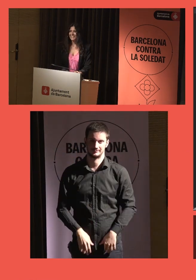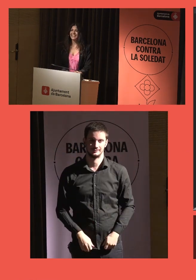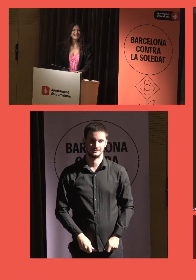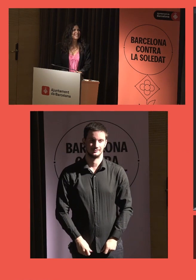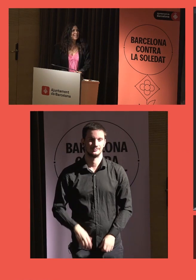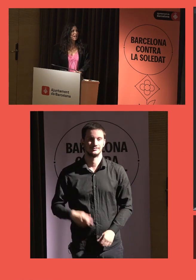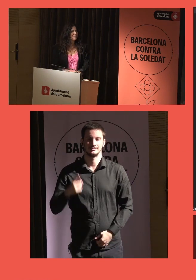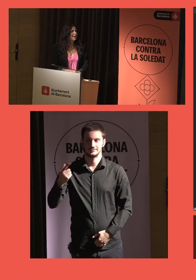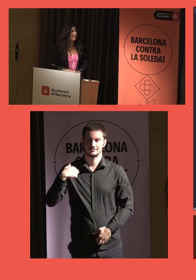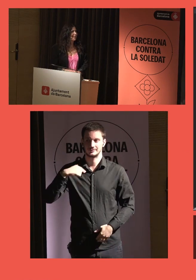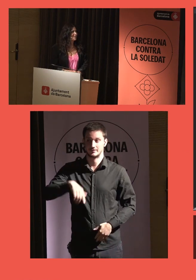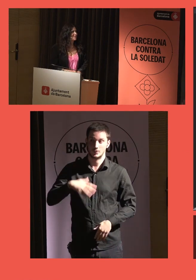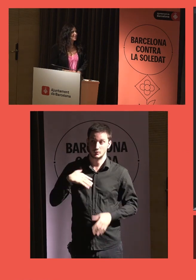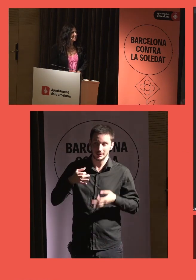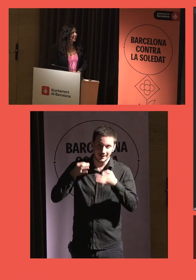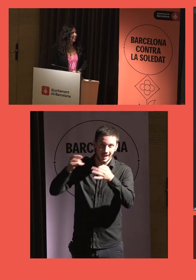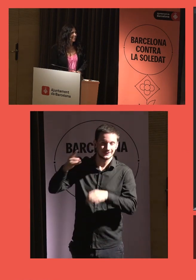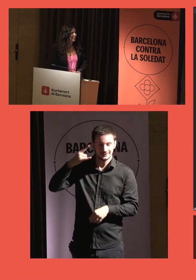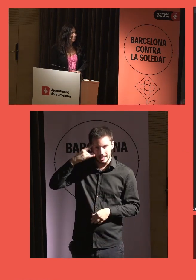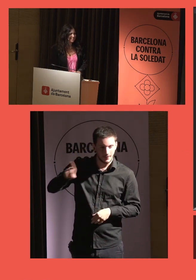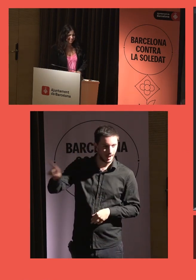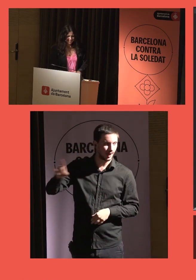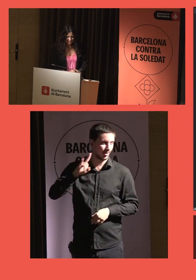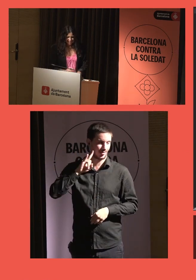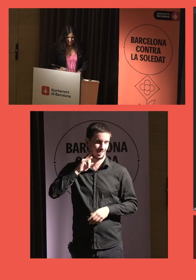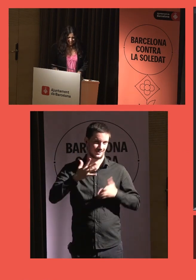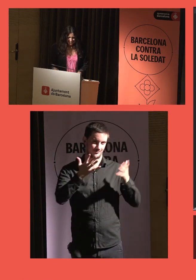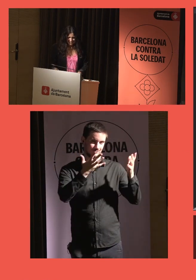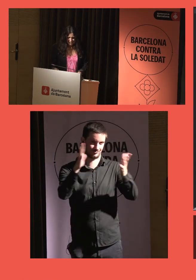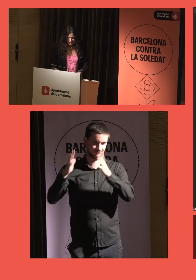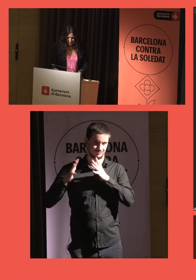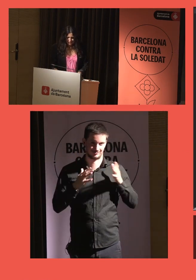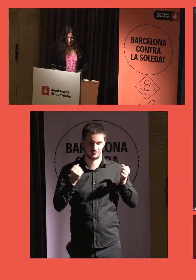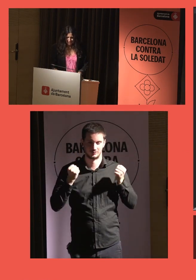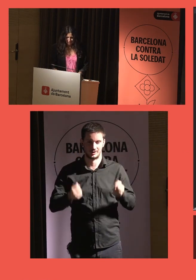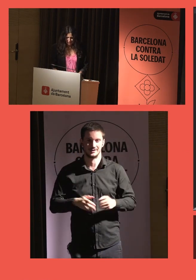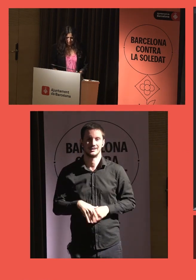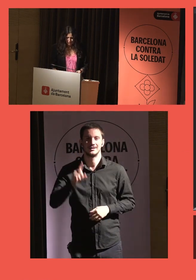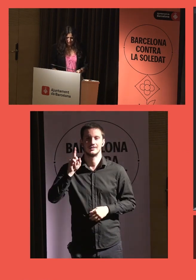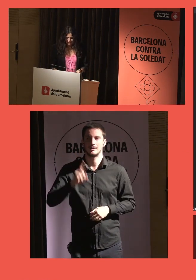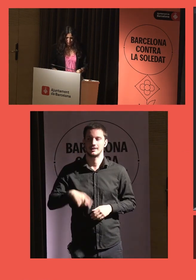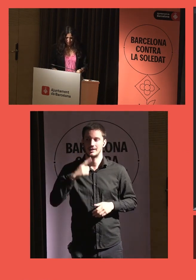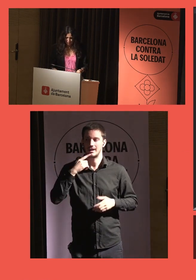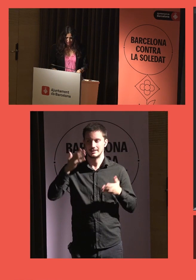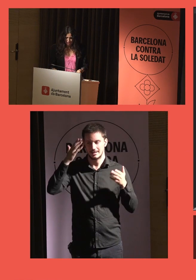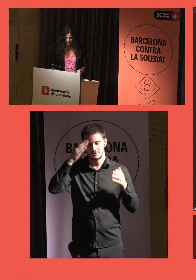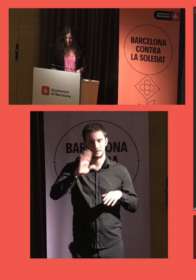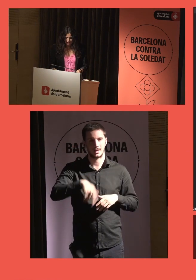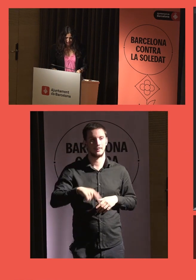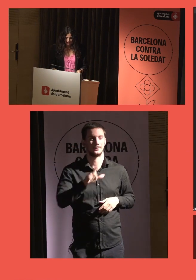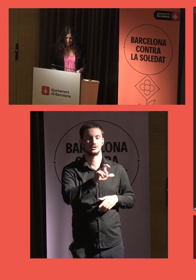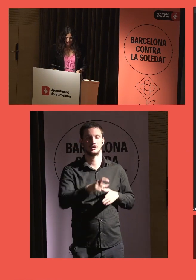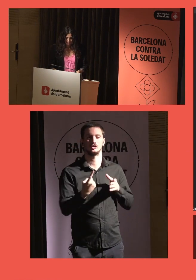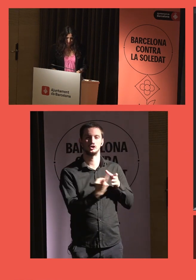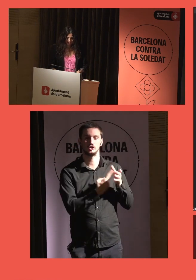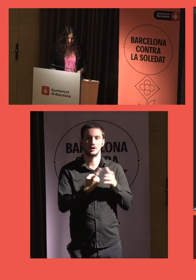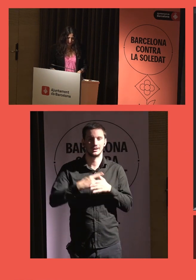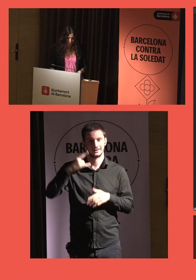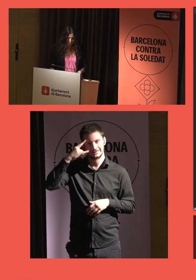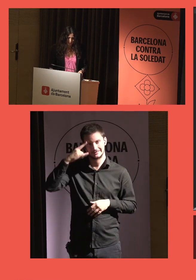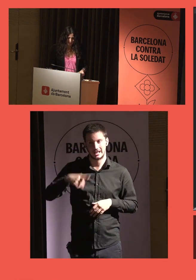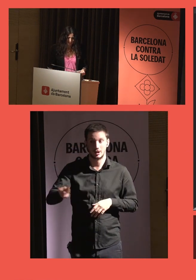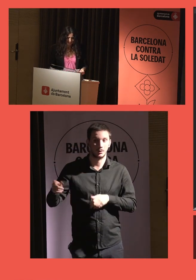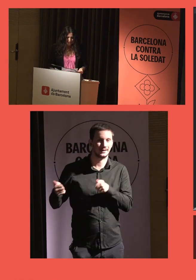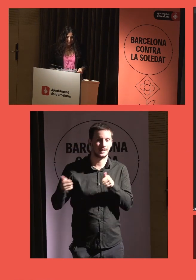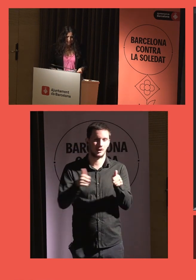Que llegue hasta Salamanca, muchas gracias. Gracias. Este servicio de atención a personas en situación de soledad, Salamanca